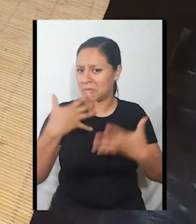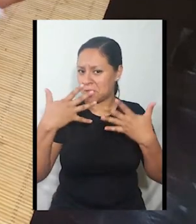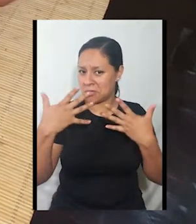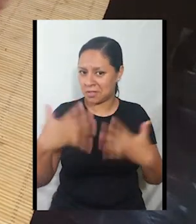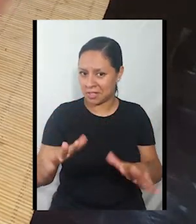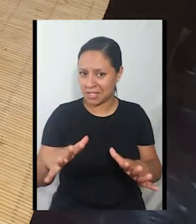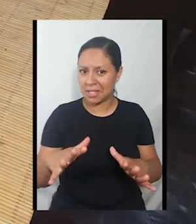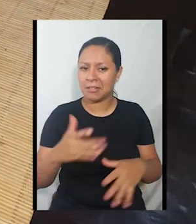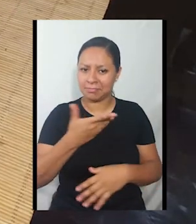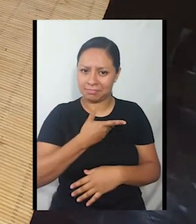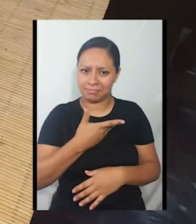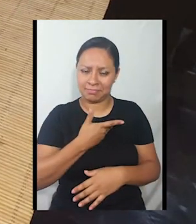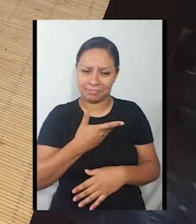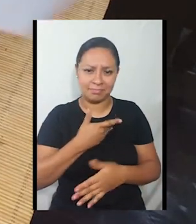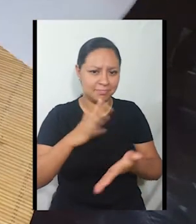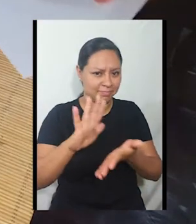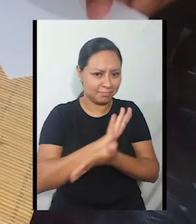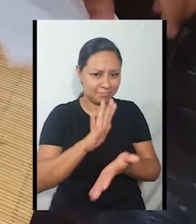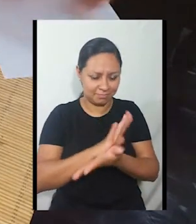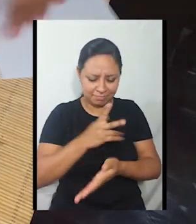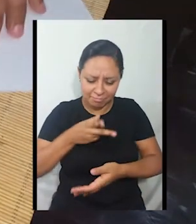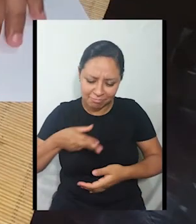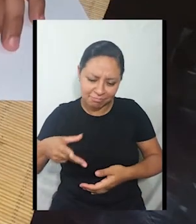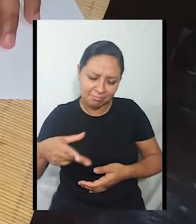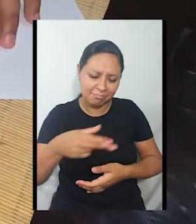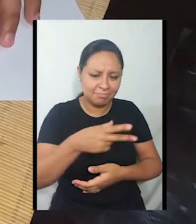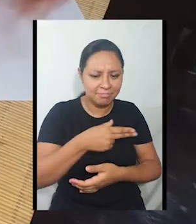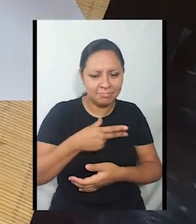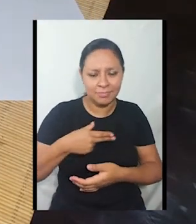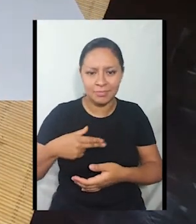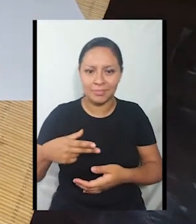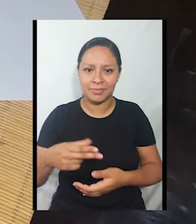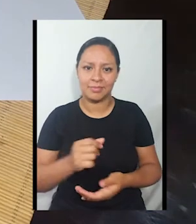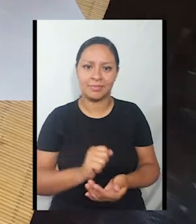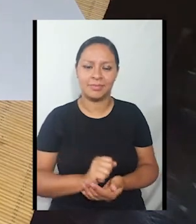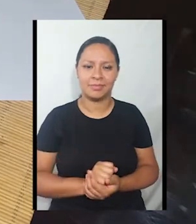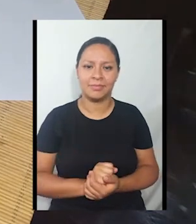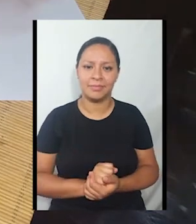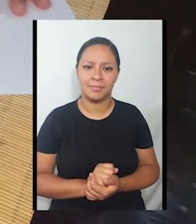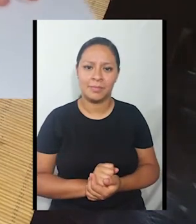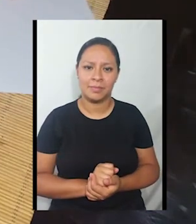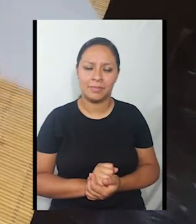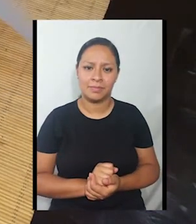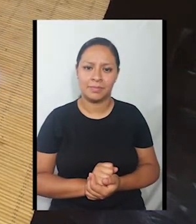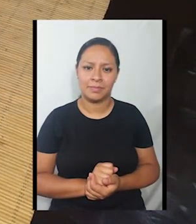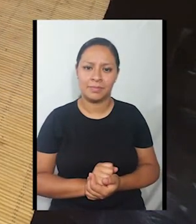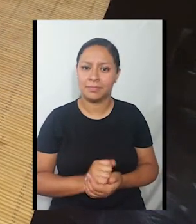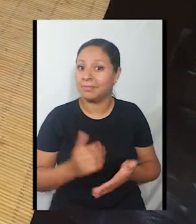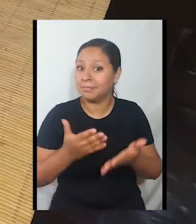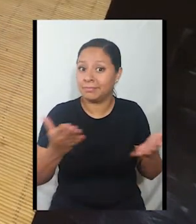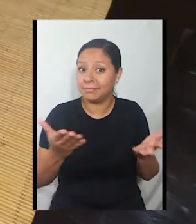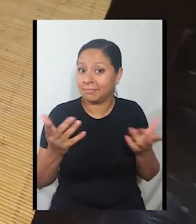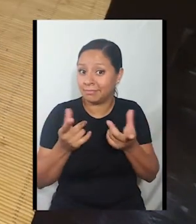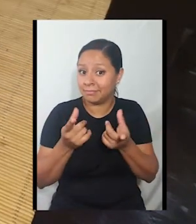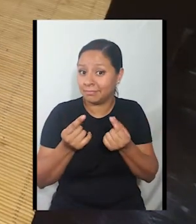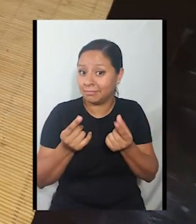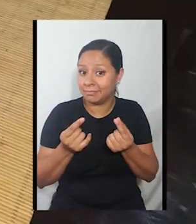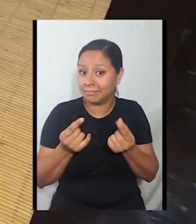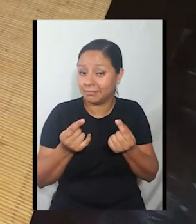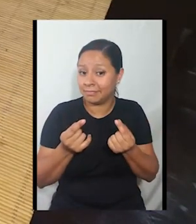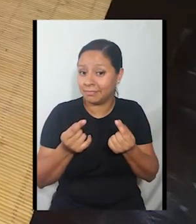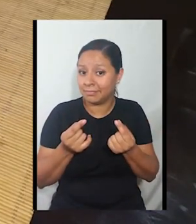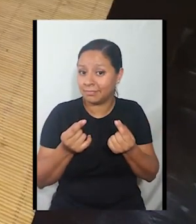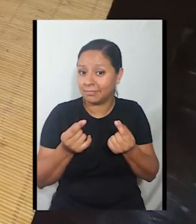listas, ya cortadas. ¿Y qué vamos a hacer con ellas? Vamos a tomar nuestro